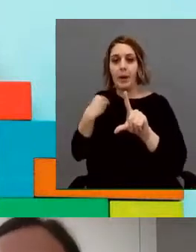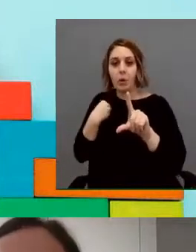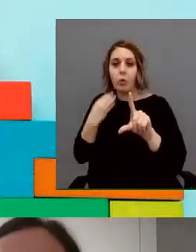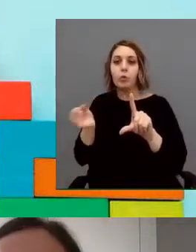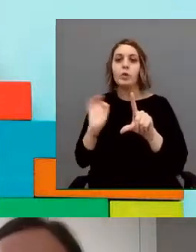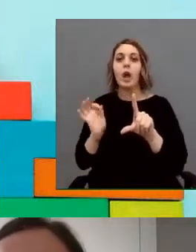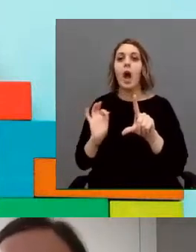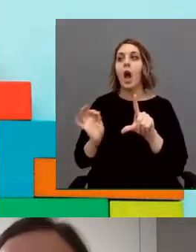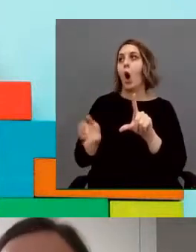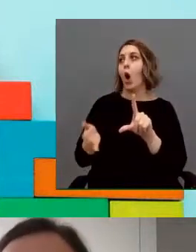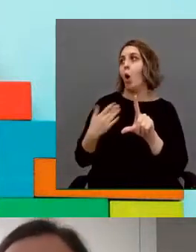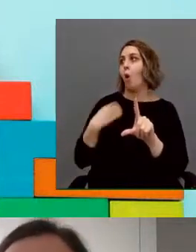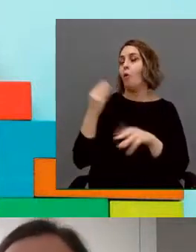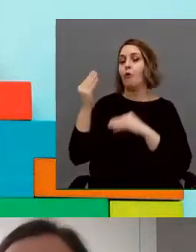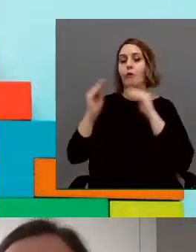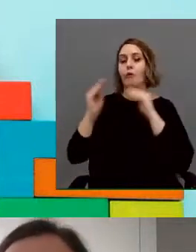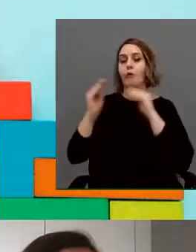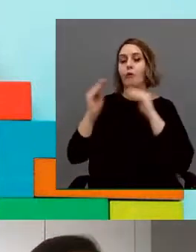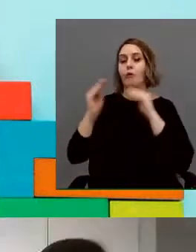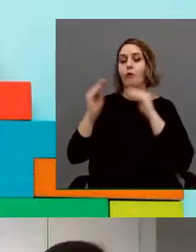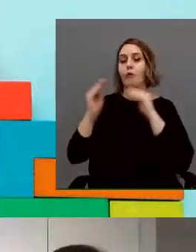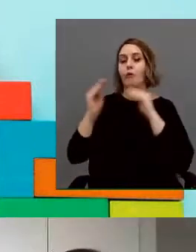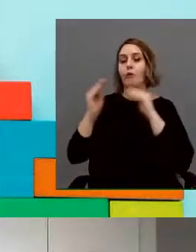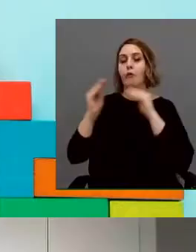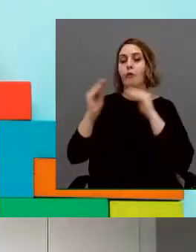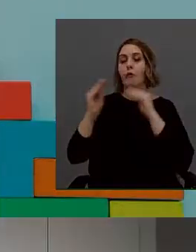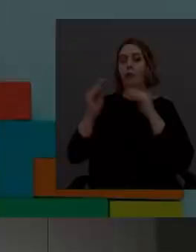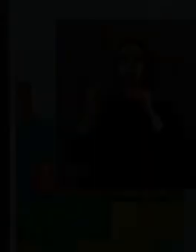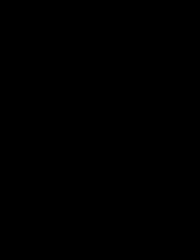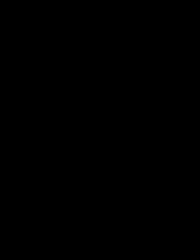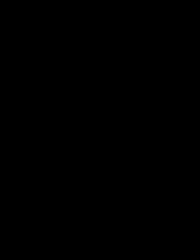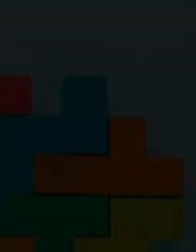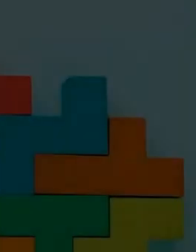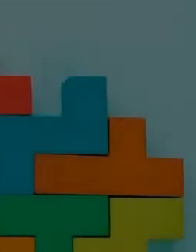os amplíe información o alguno de nuestros servicios. Muchas gracias.